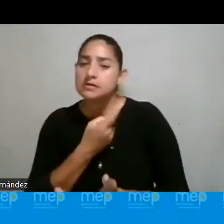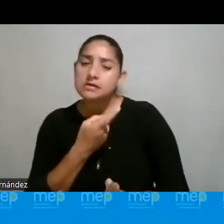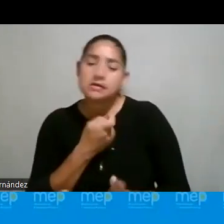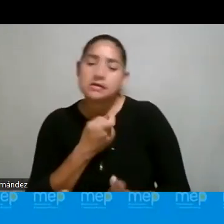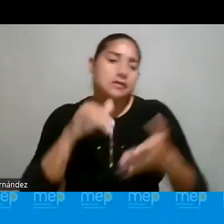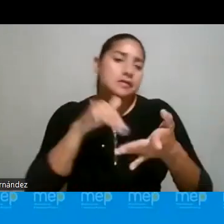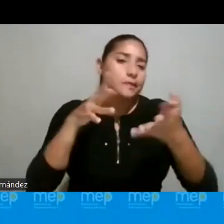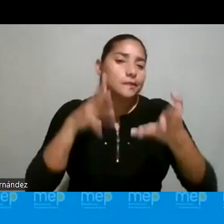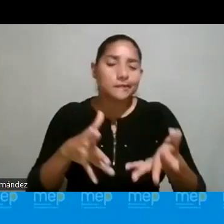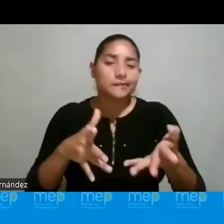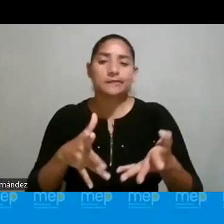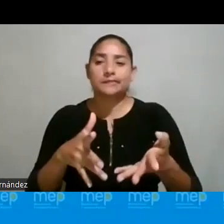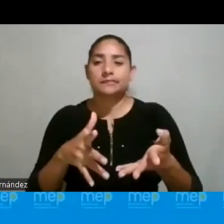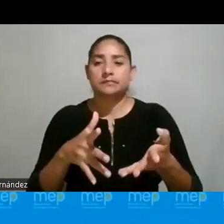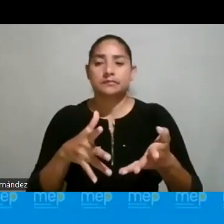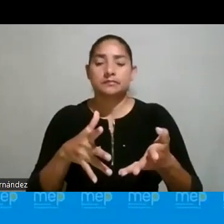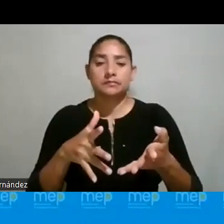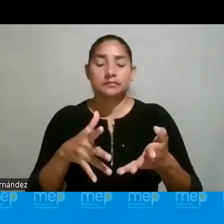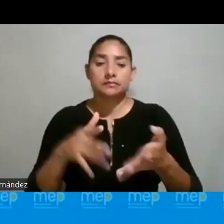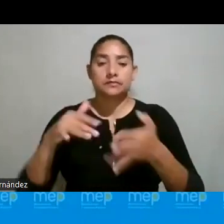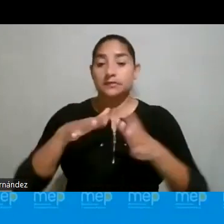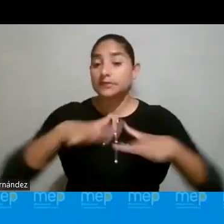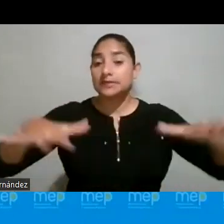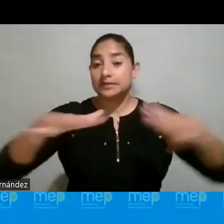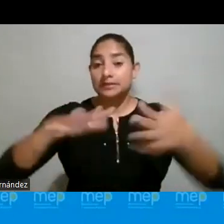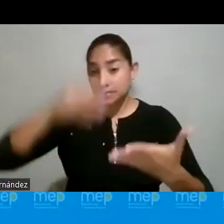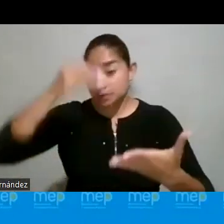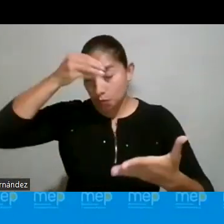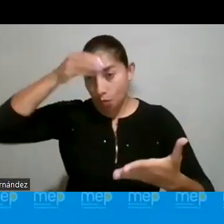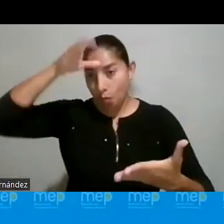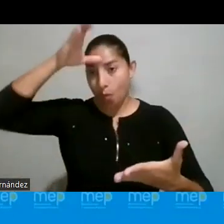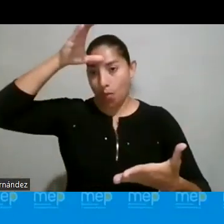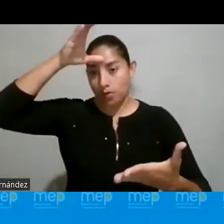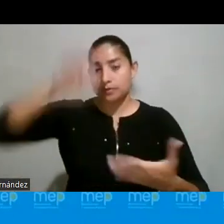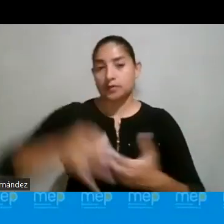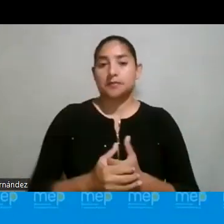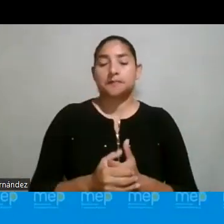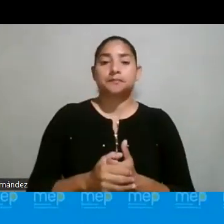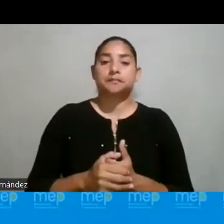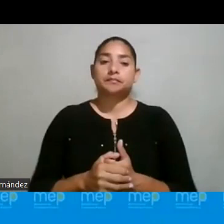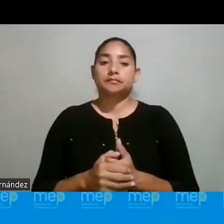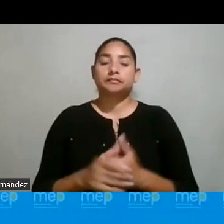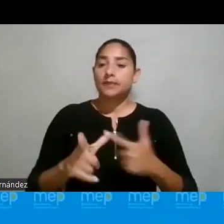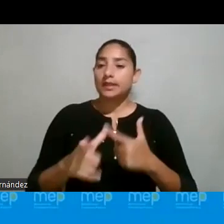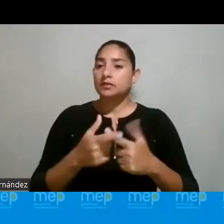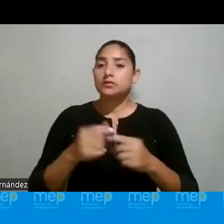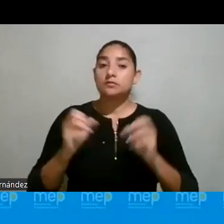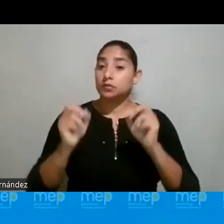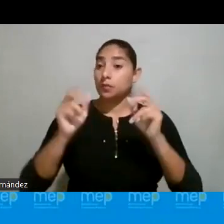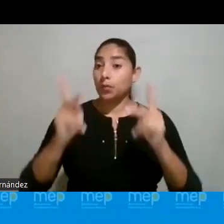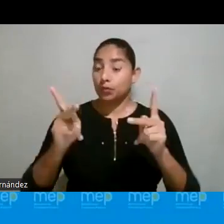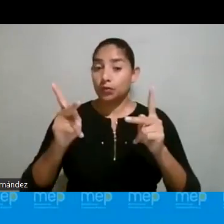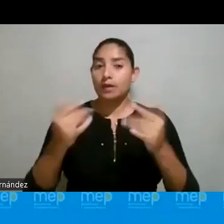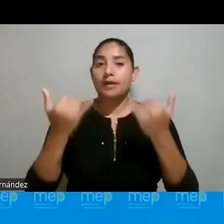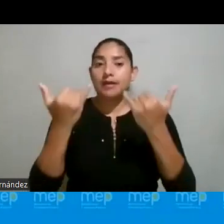estudiantes de estas áreas de conocimiento. Entonces, bueno, ha sido una oportunidad que